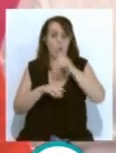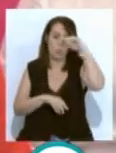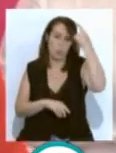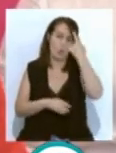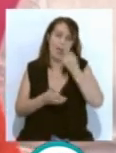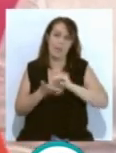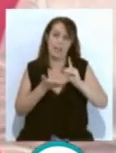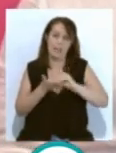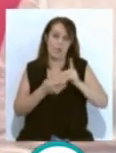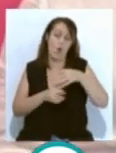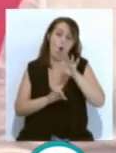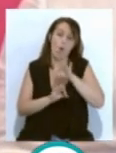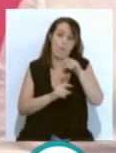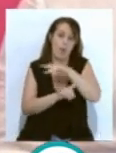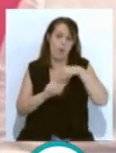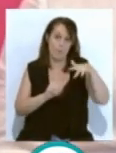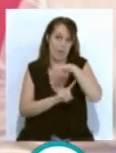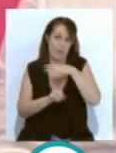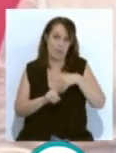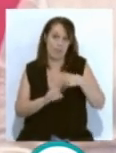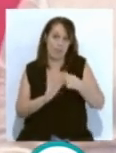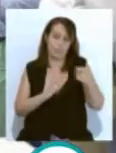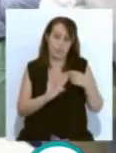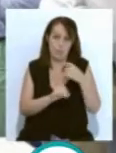medioambiente excluyéndose entre otros el empleo.